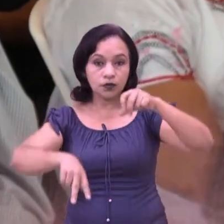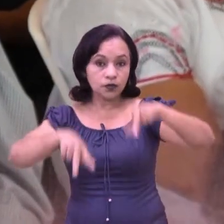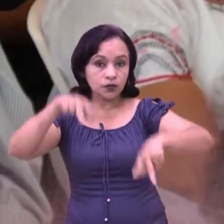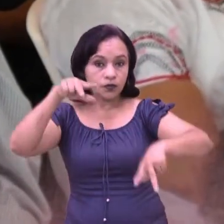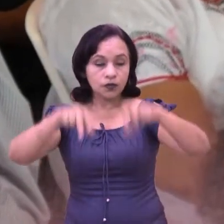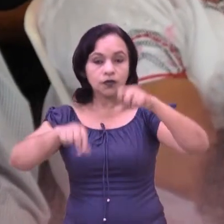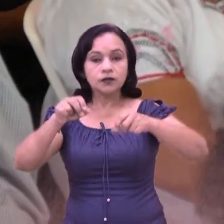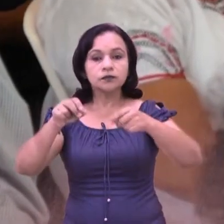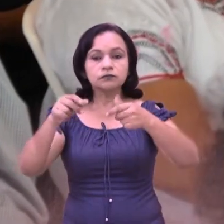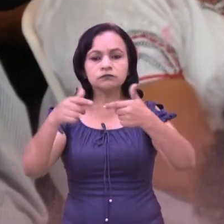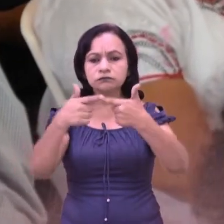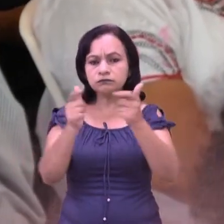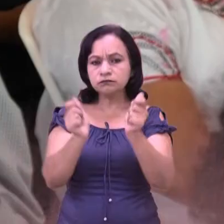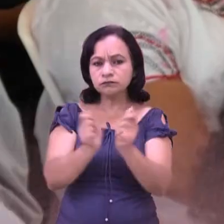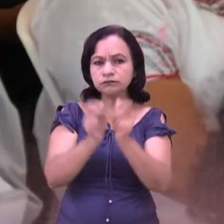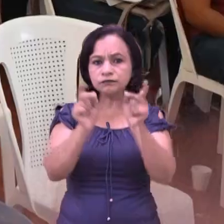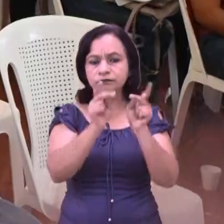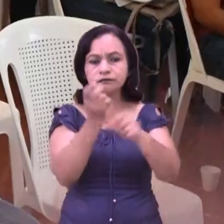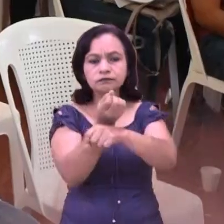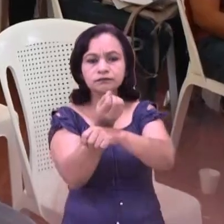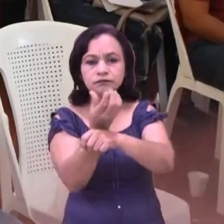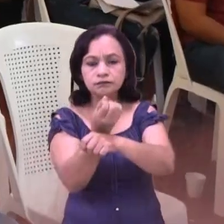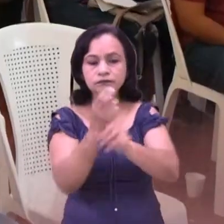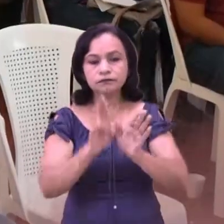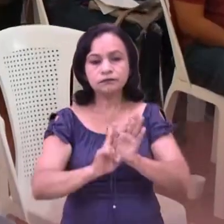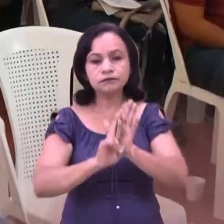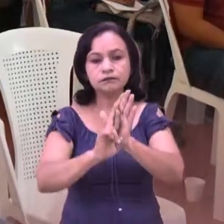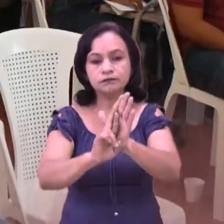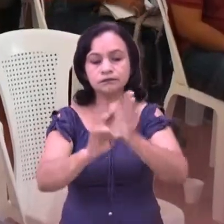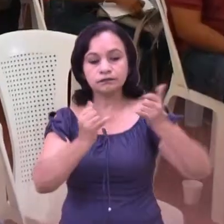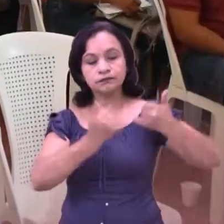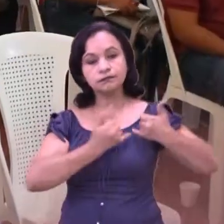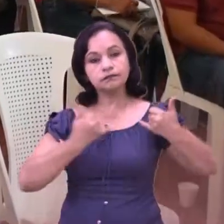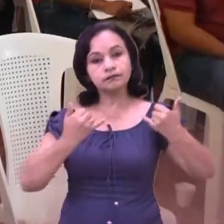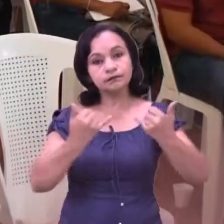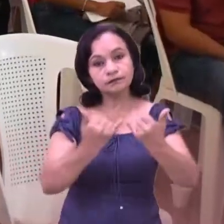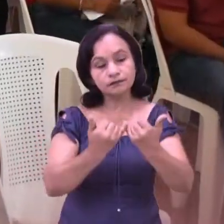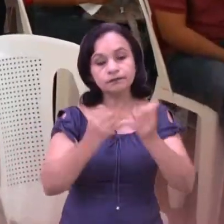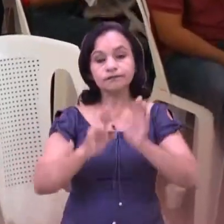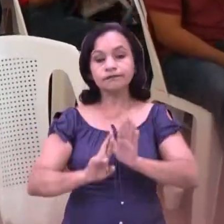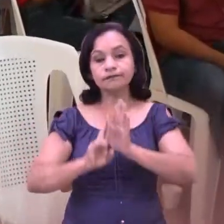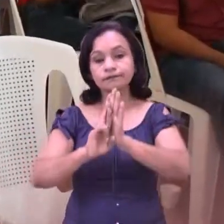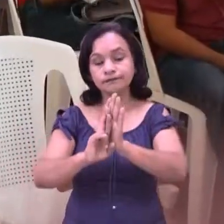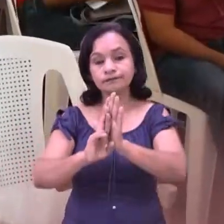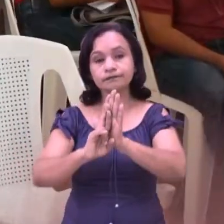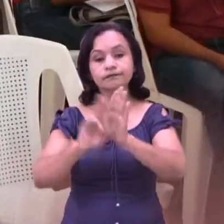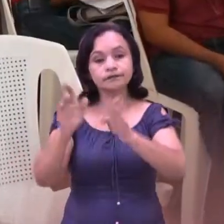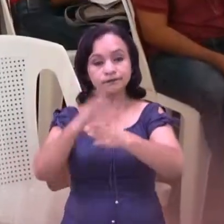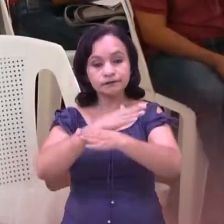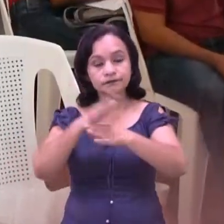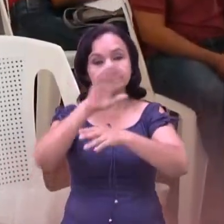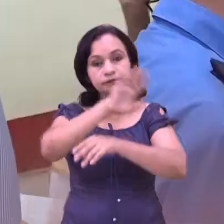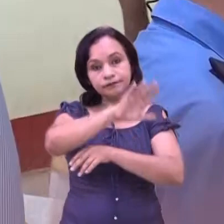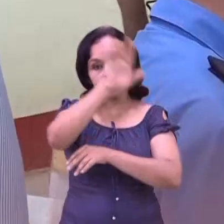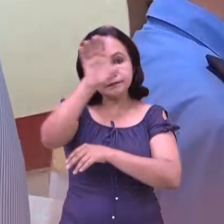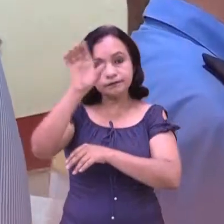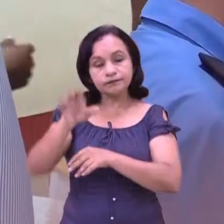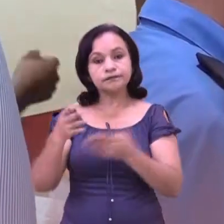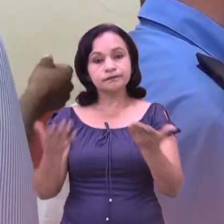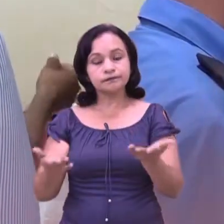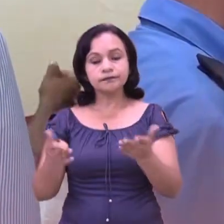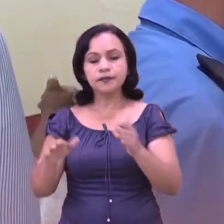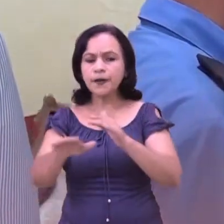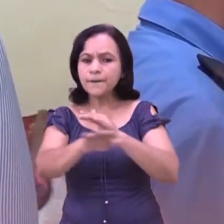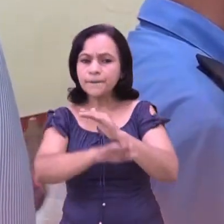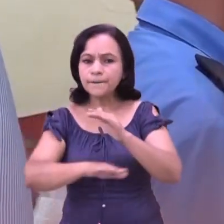Segovia, donde se dieron cita enlaces técnicos de las alcaldías y representaciones institucionales de primera respuesta de estas localidades. Tiene como